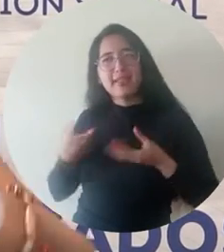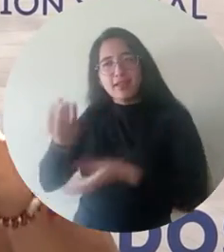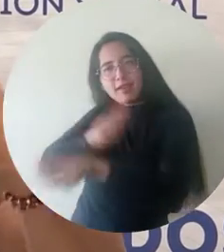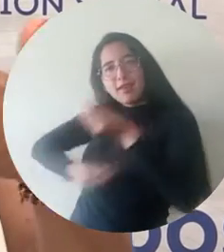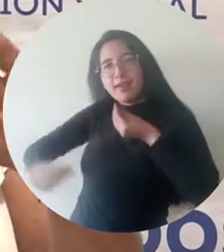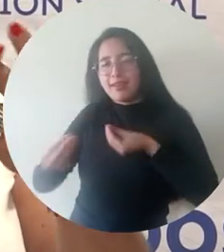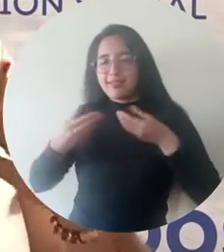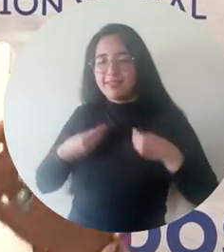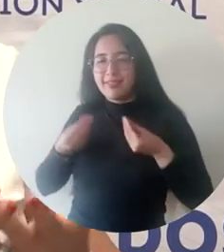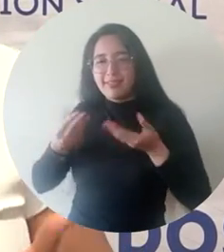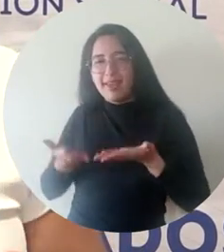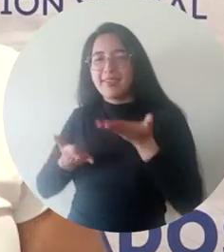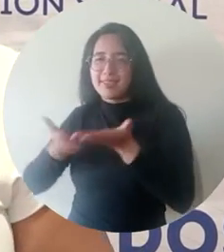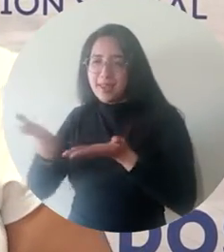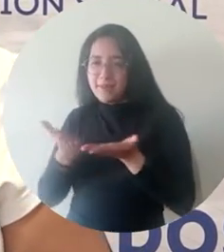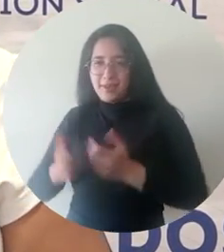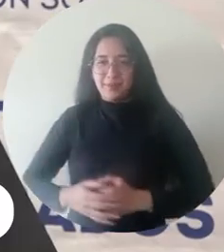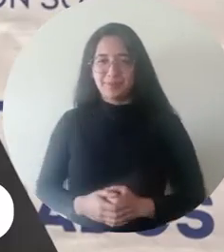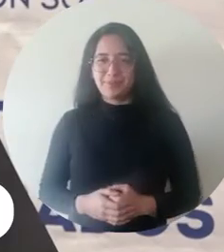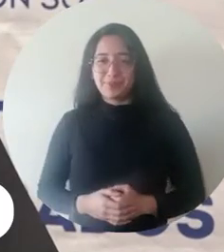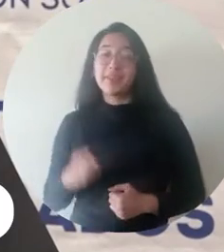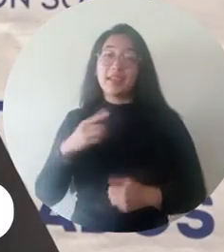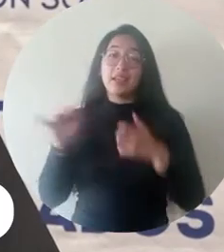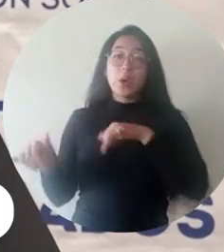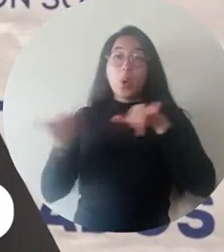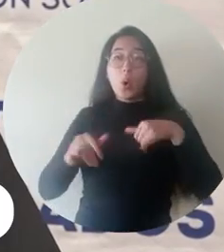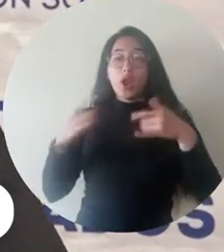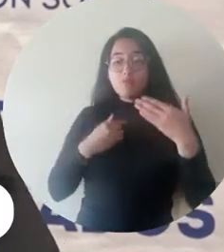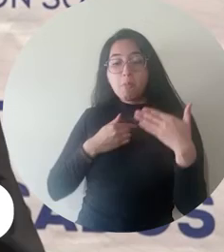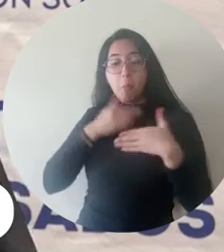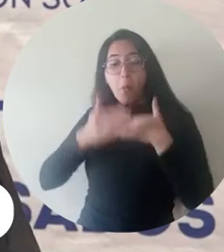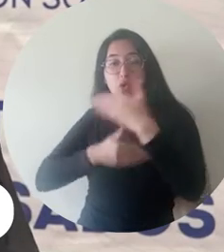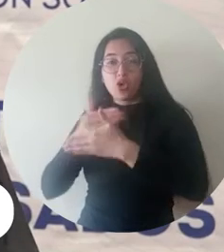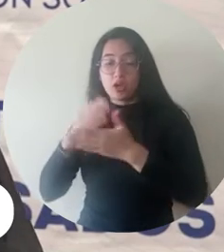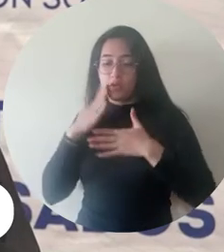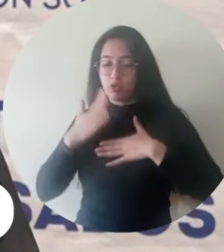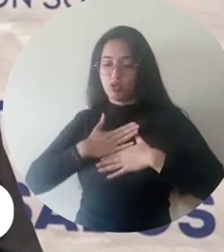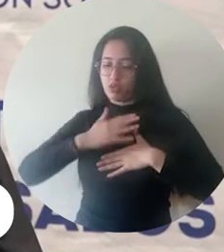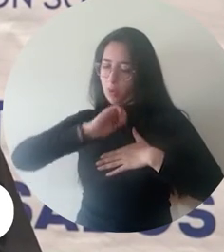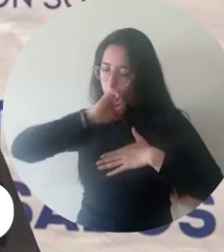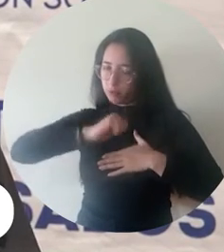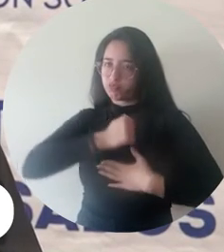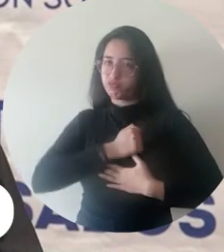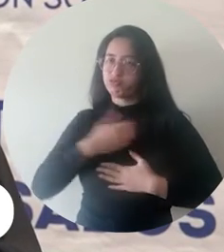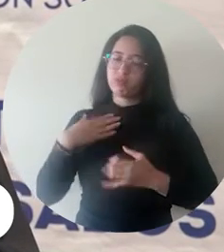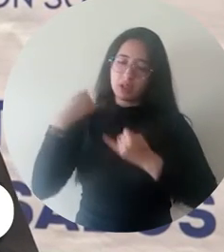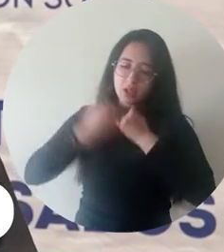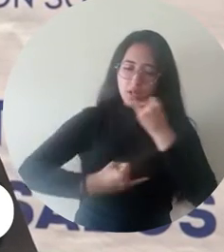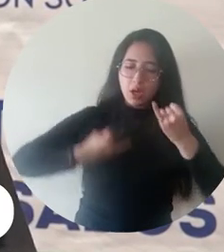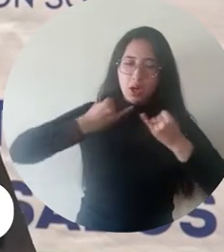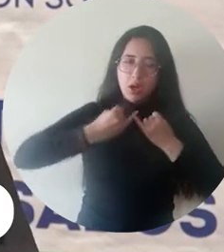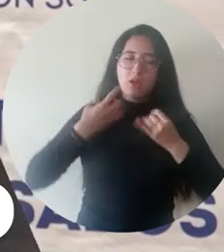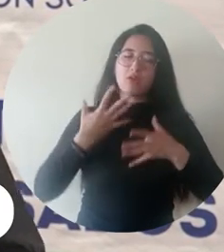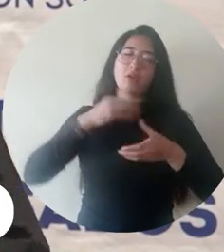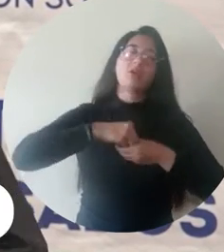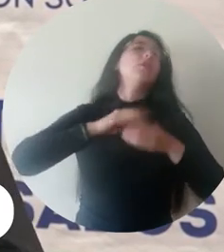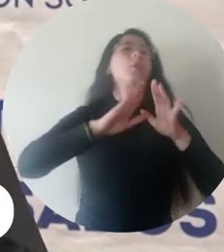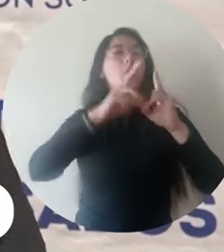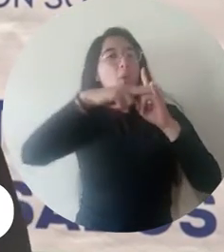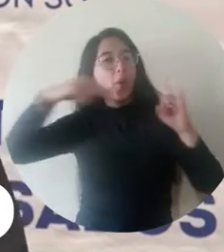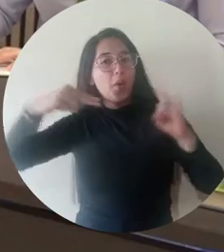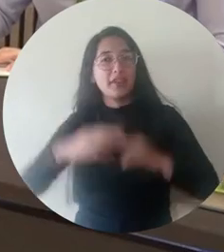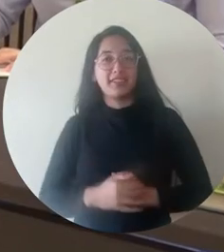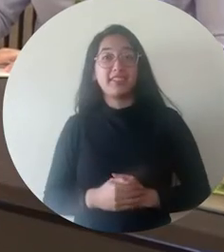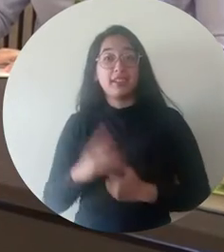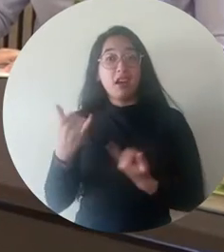yo también ofrecerle a la universidad mis servicios Eso hace parte como de mi proceso y mi identidad e identificación con la